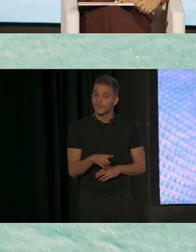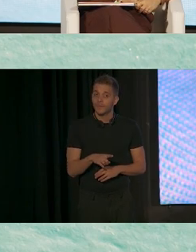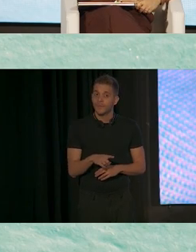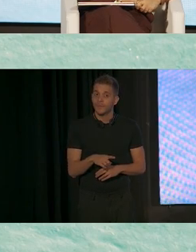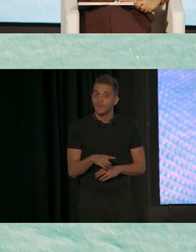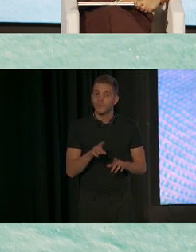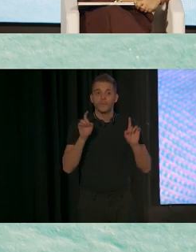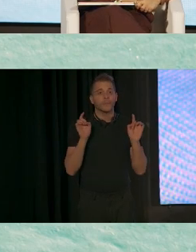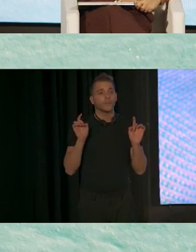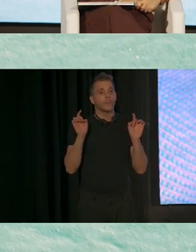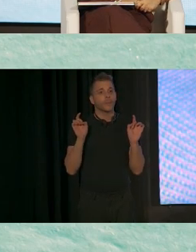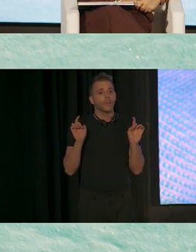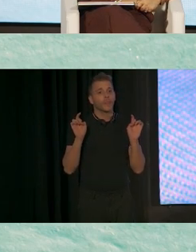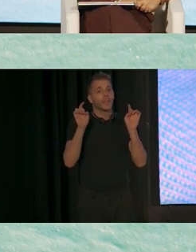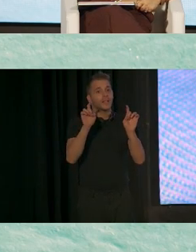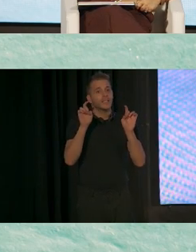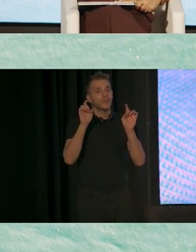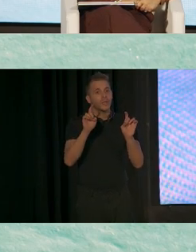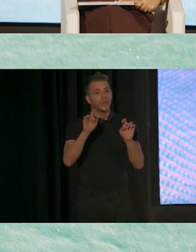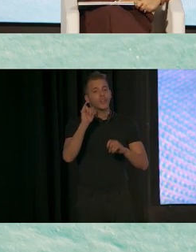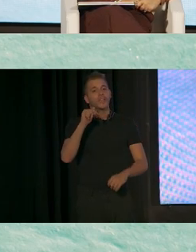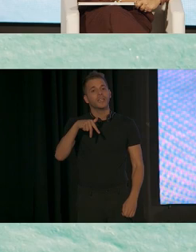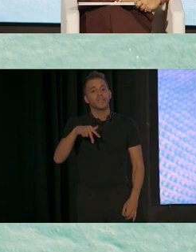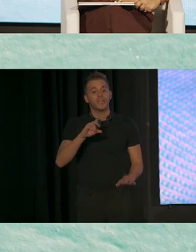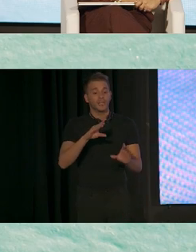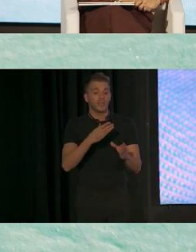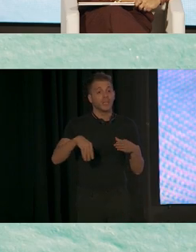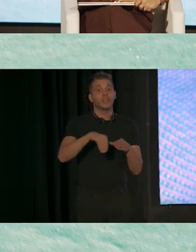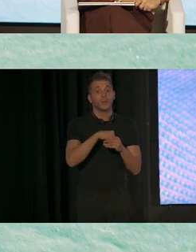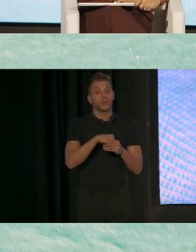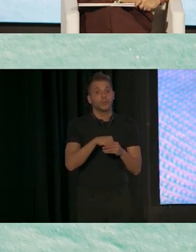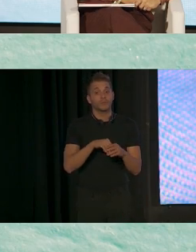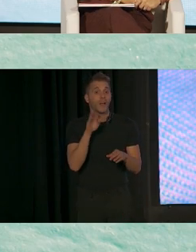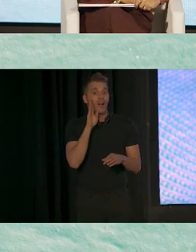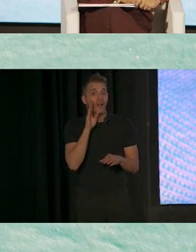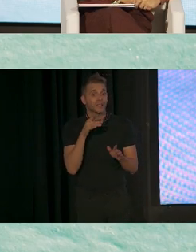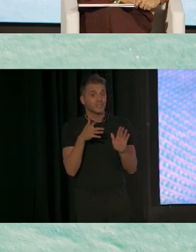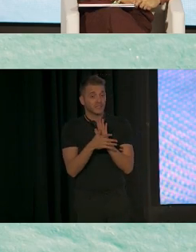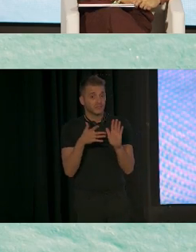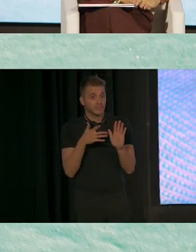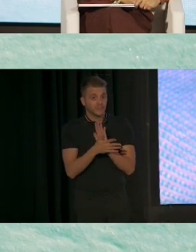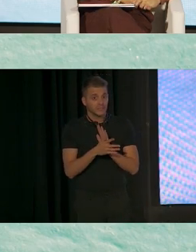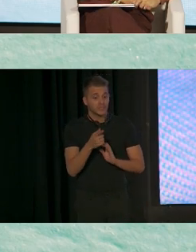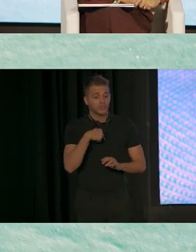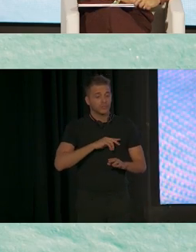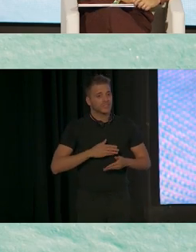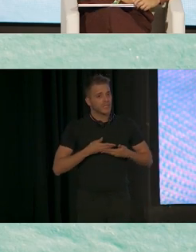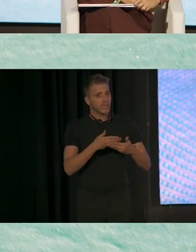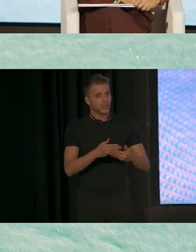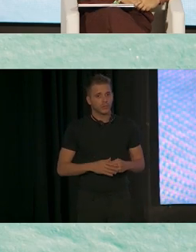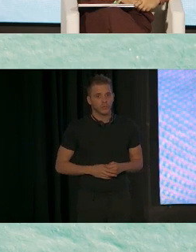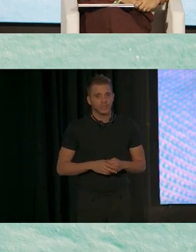educador de INCLUD, como yo mencioné, en nuestra línea de ayuda. Y también